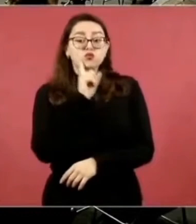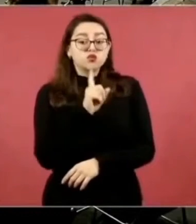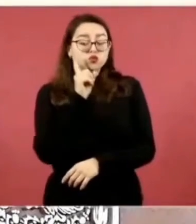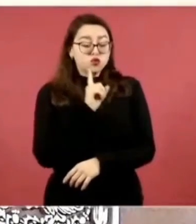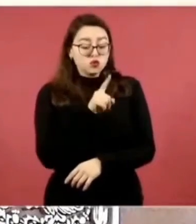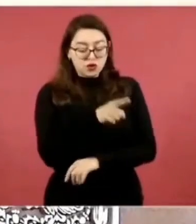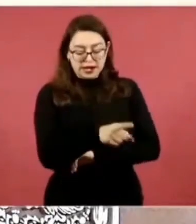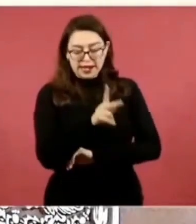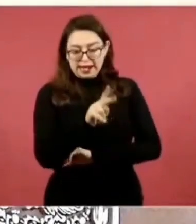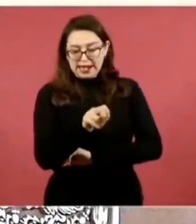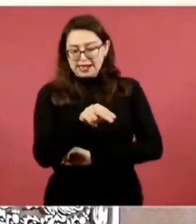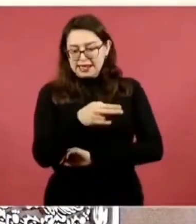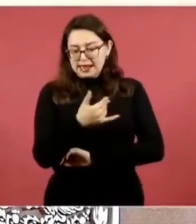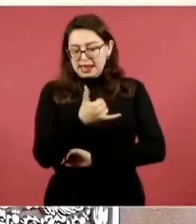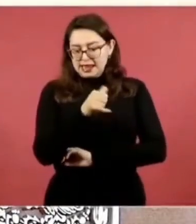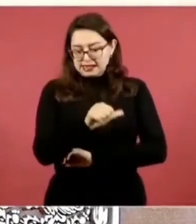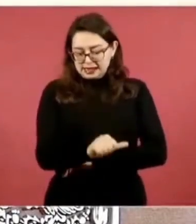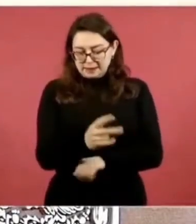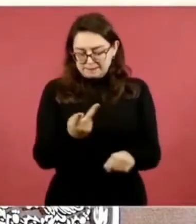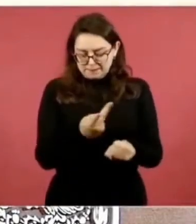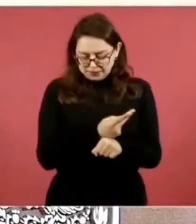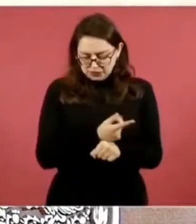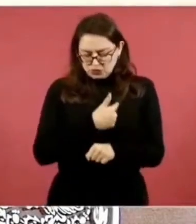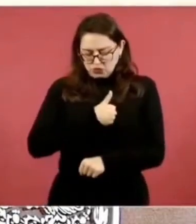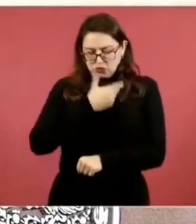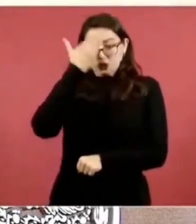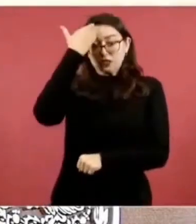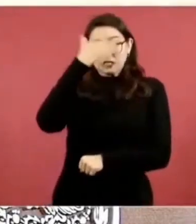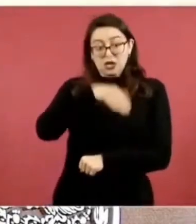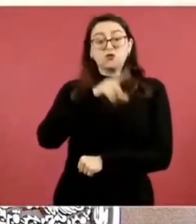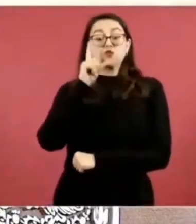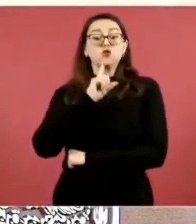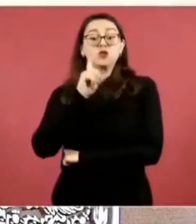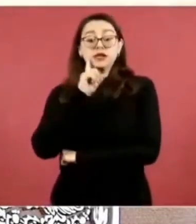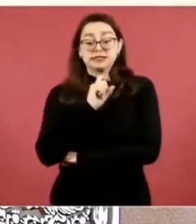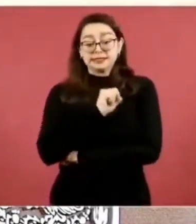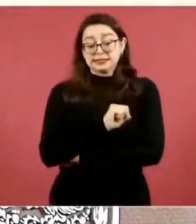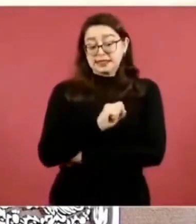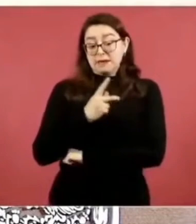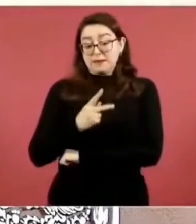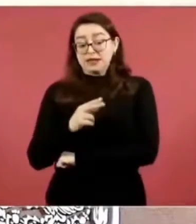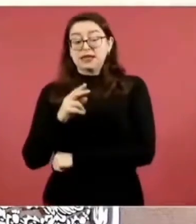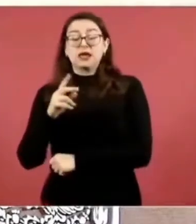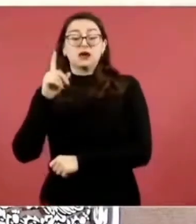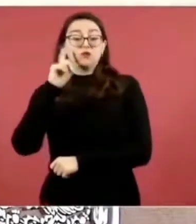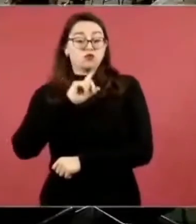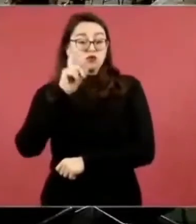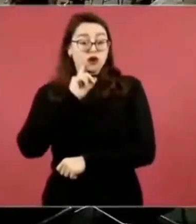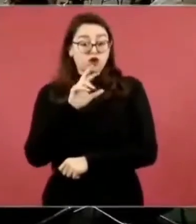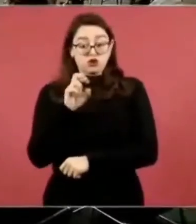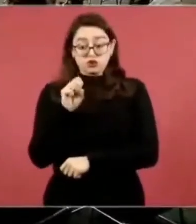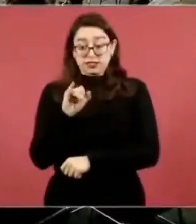la Secretaría de Seguridad Pública estaba viendo ese tema, señor presidente.